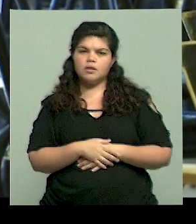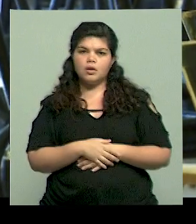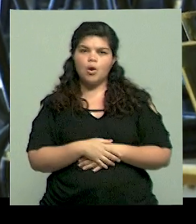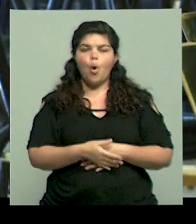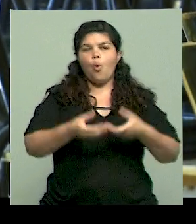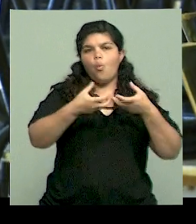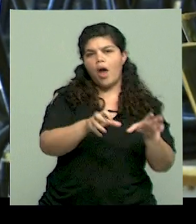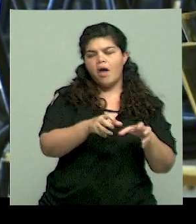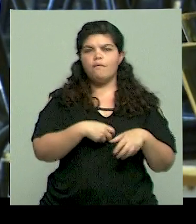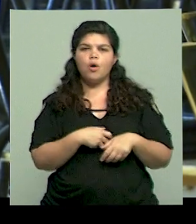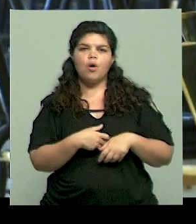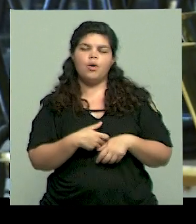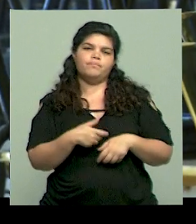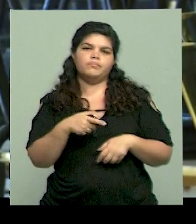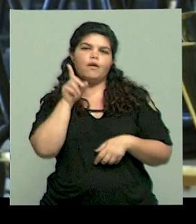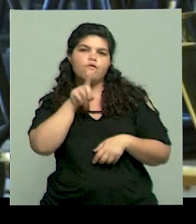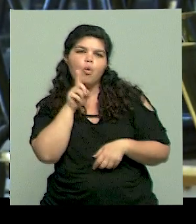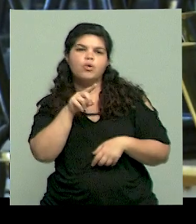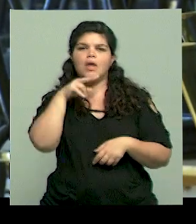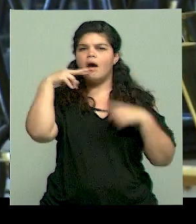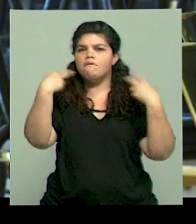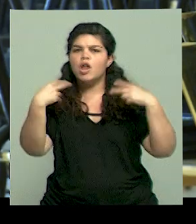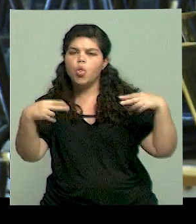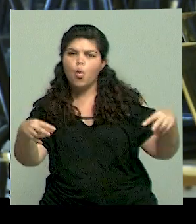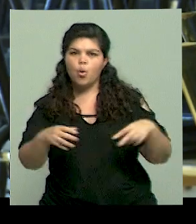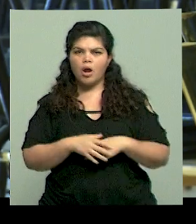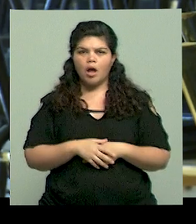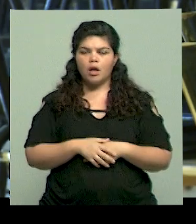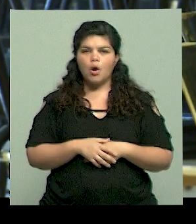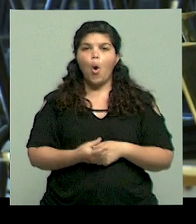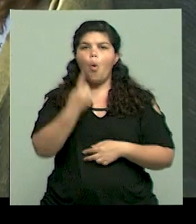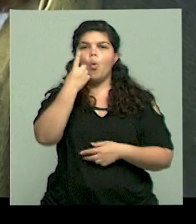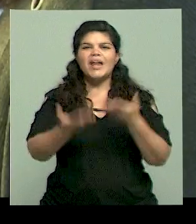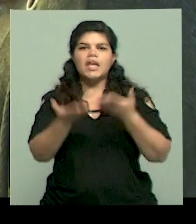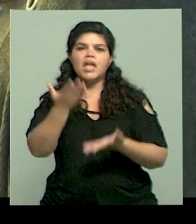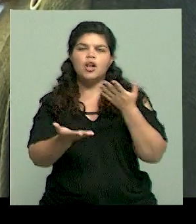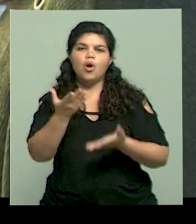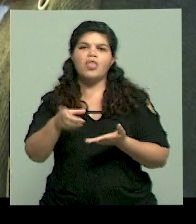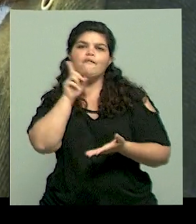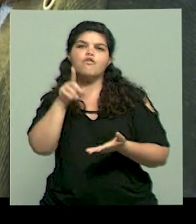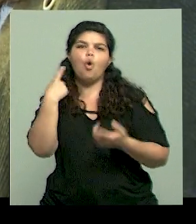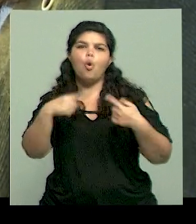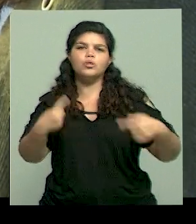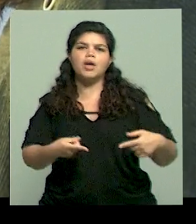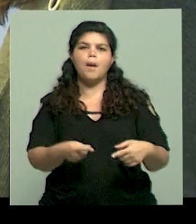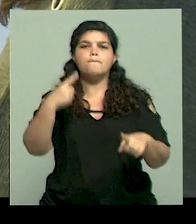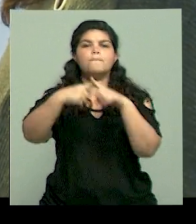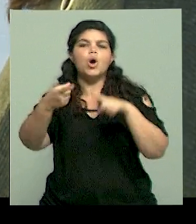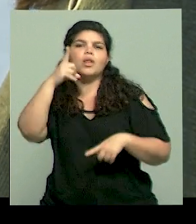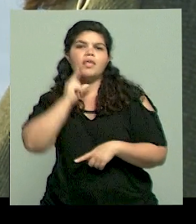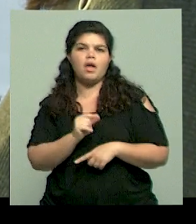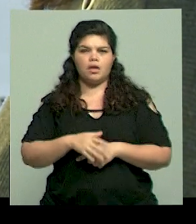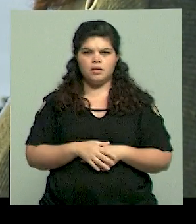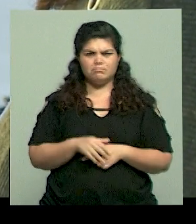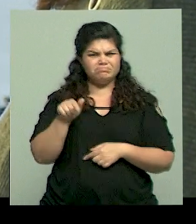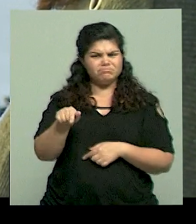al día. Y eso no está bien tampoco, ¿sí? O sea, todo tiene que ver con un equilibrio, con sentido común, con estar conscientes. Trabajamos mucho